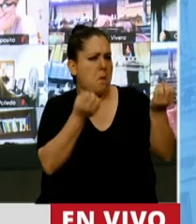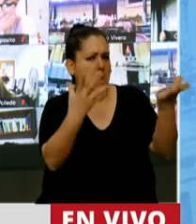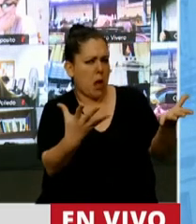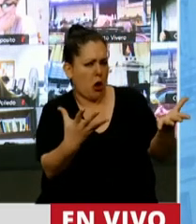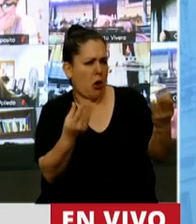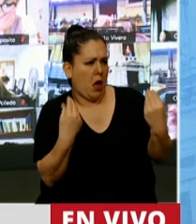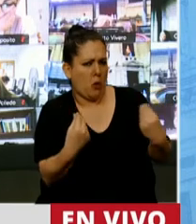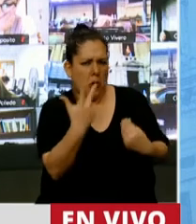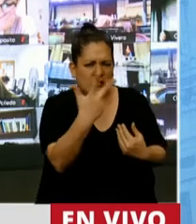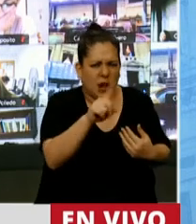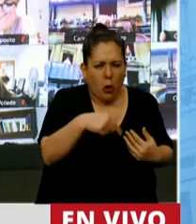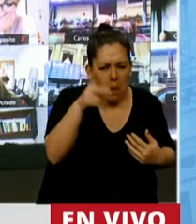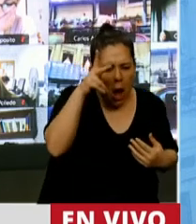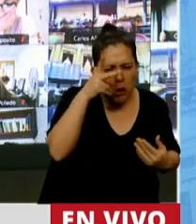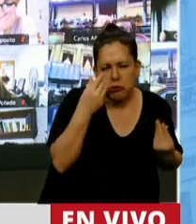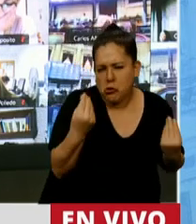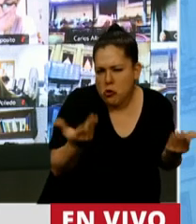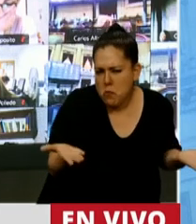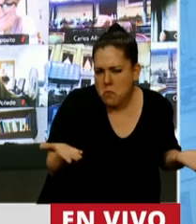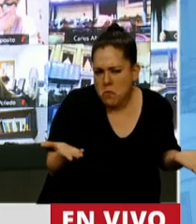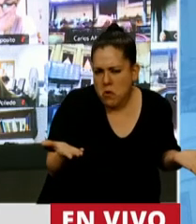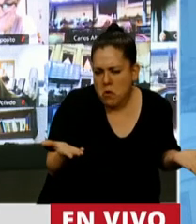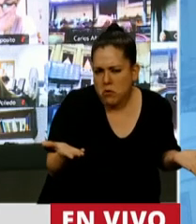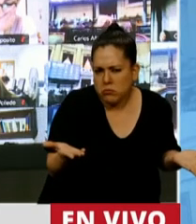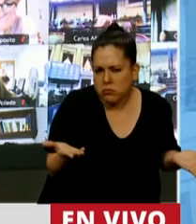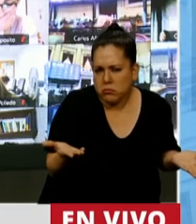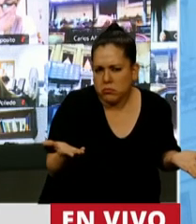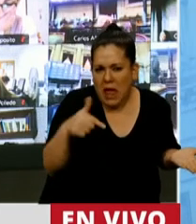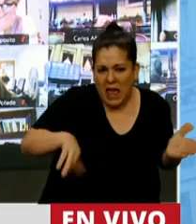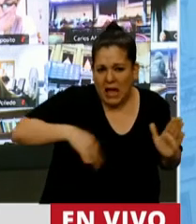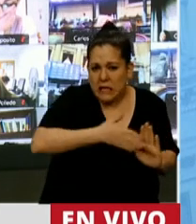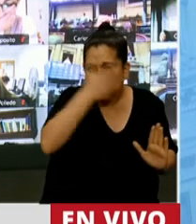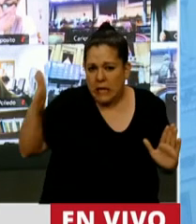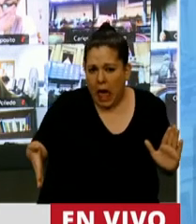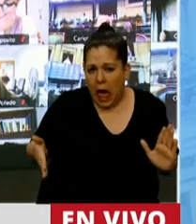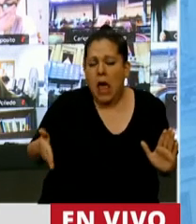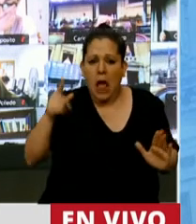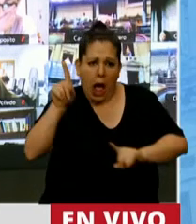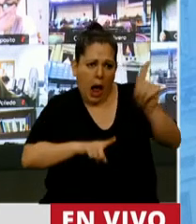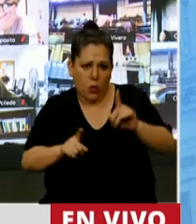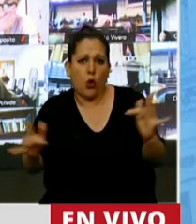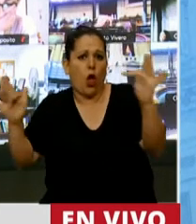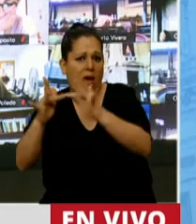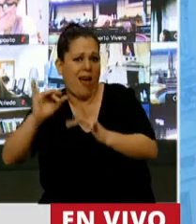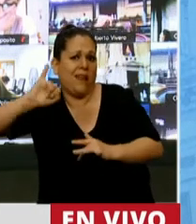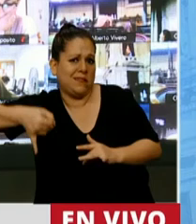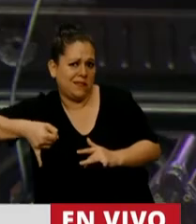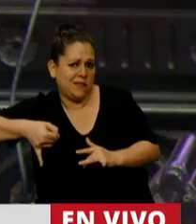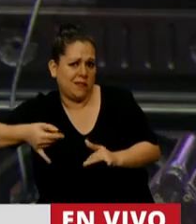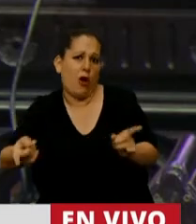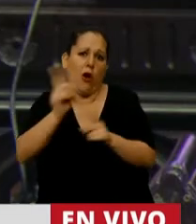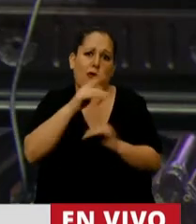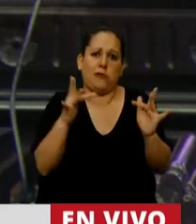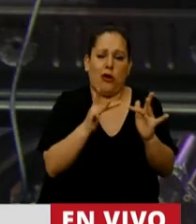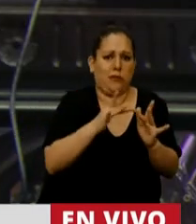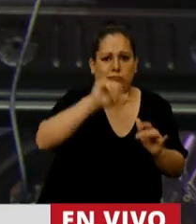educativa así? ¿Cómo achicamos la brecha que ha habido este año con los que se han podido conectar y los que sí se han podido